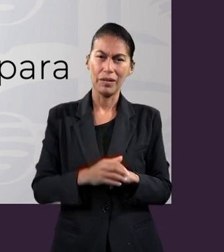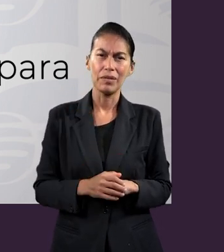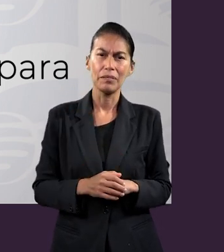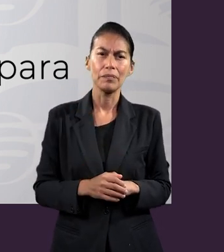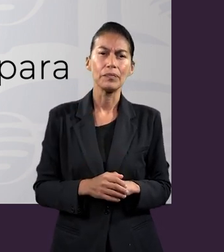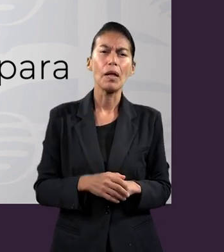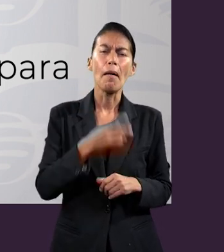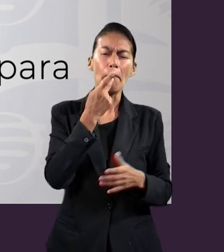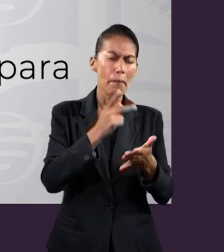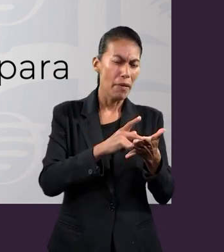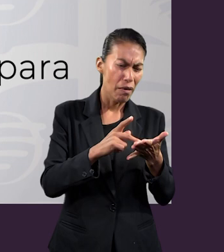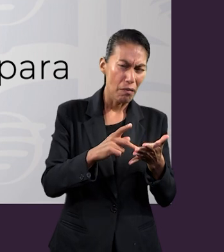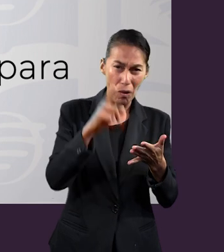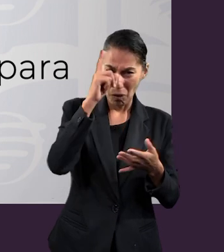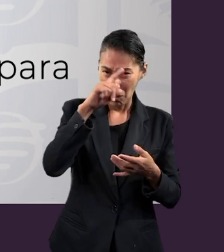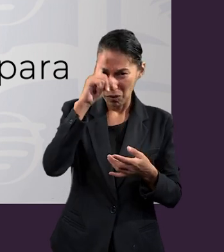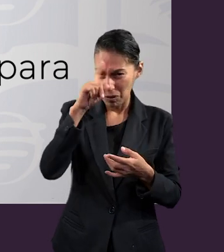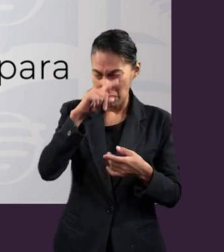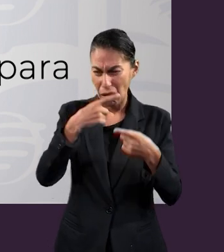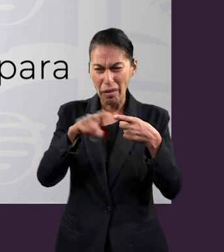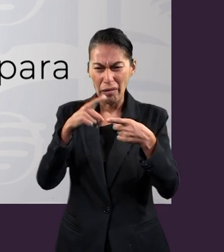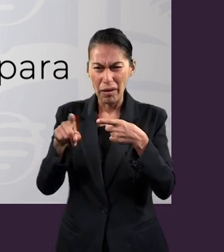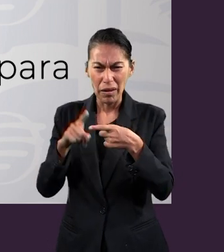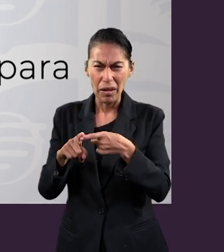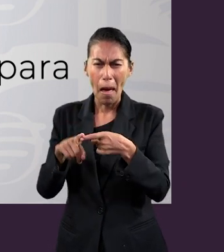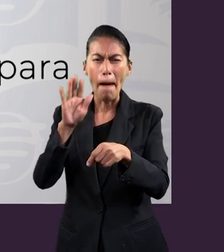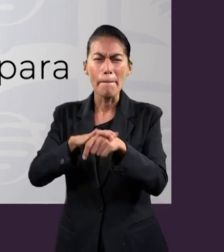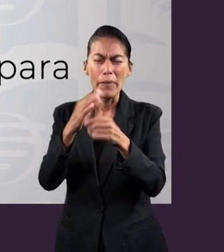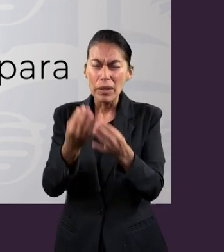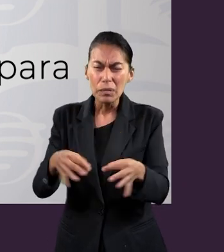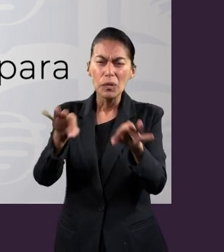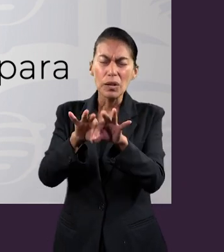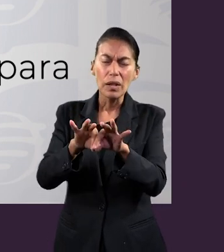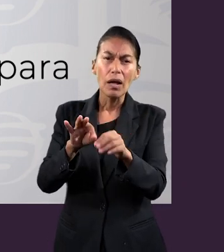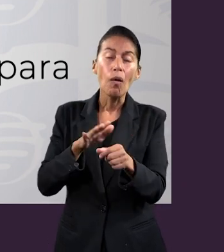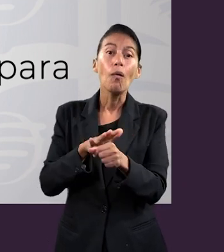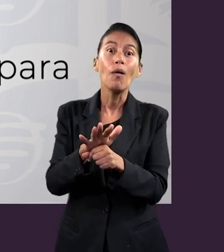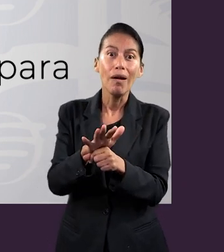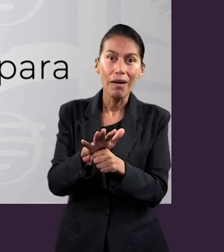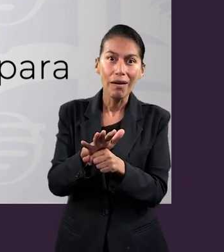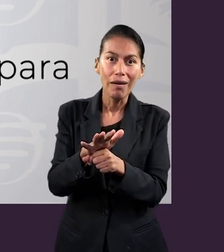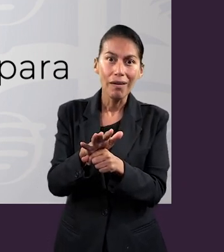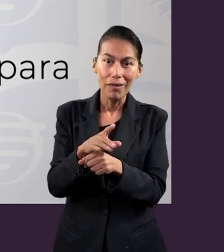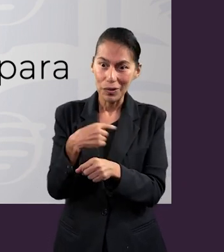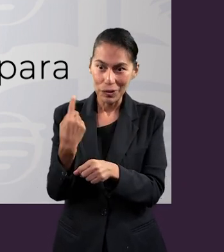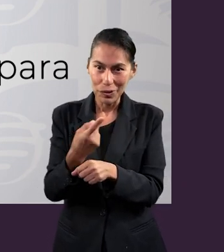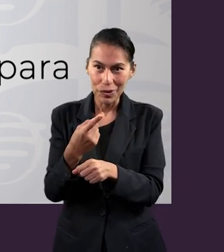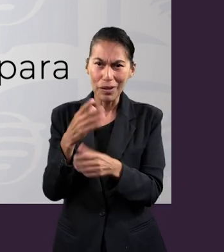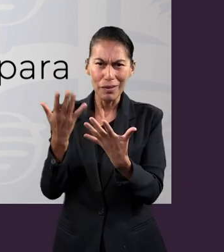exhortaciones es especialmente importante para nosotros?